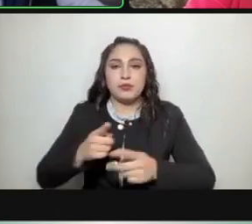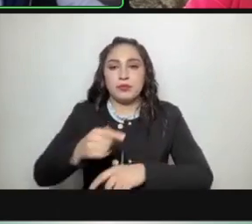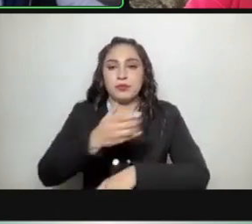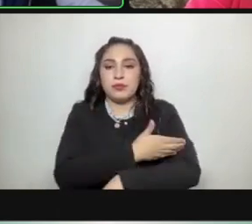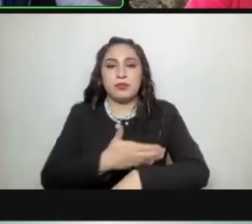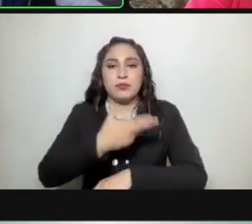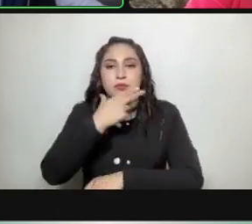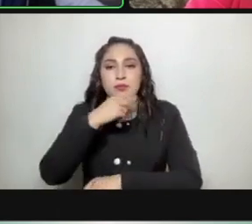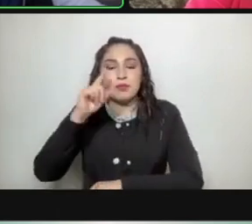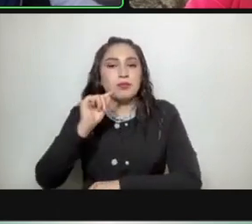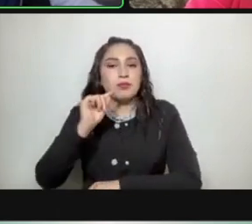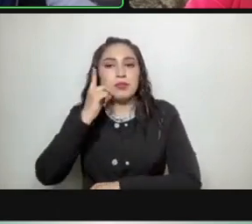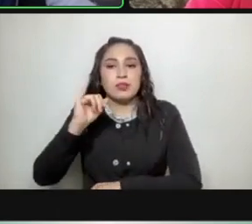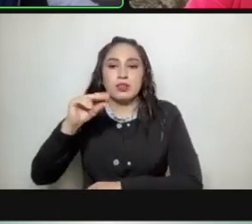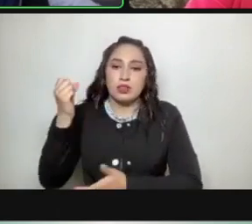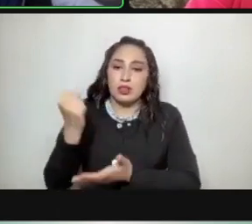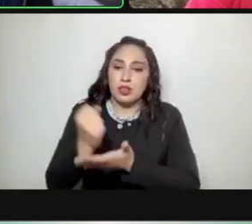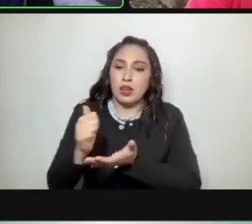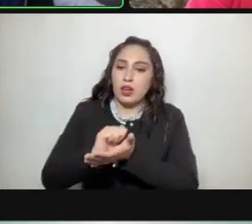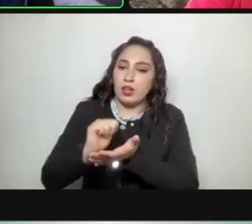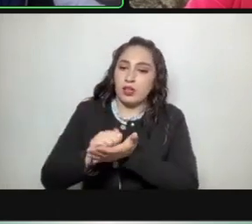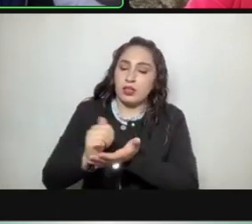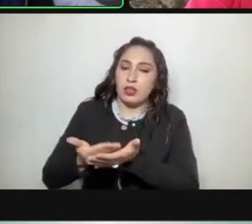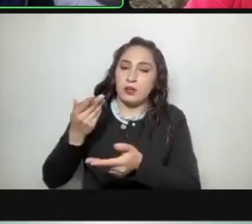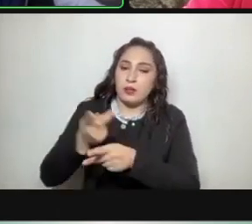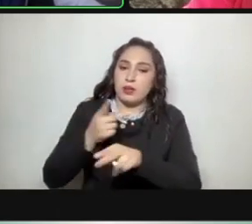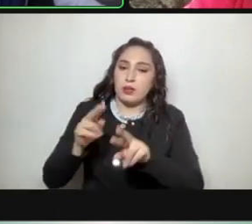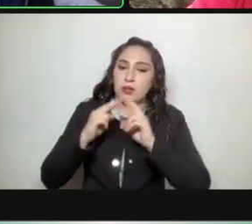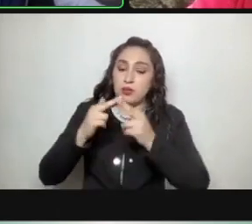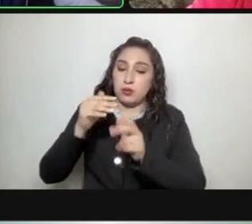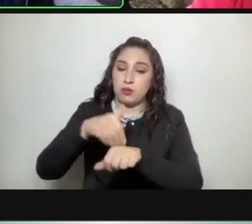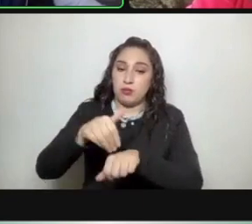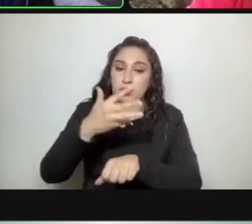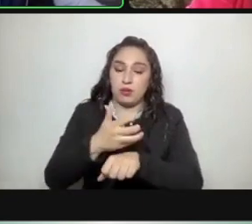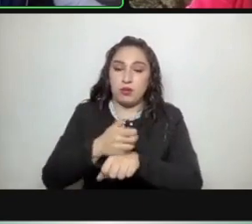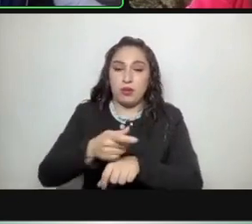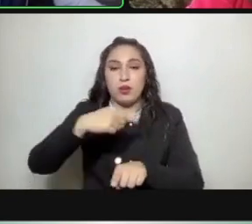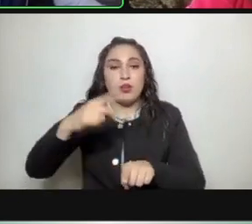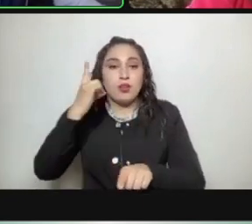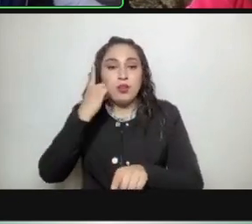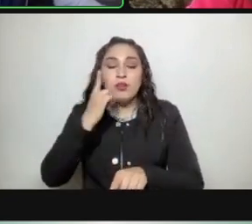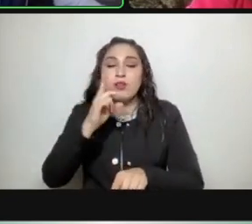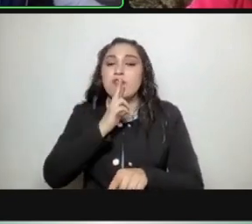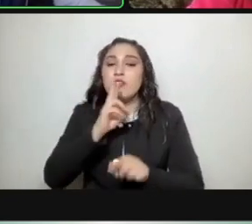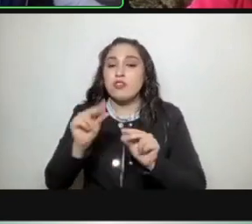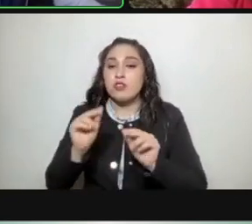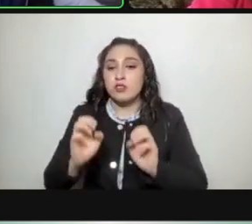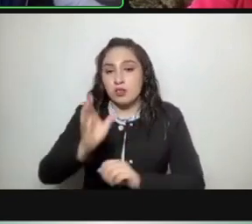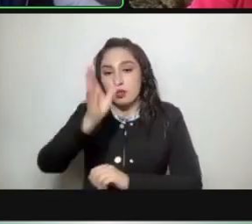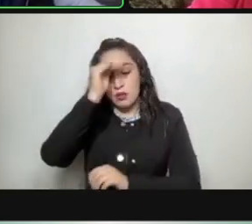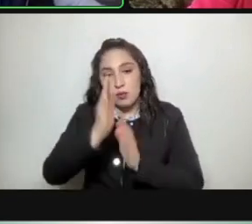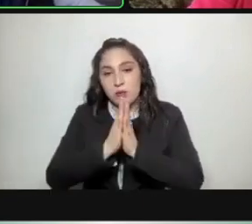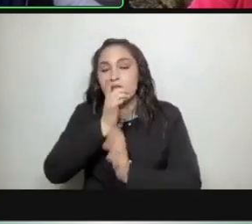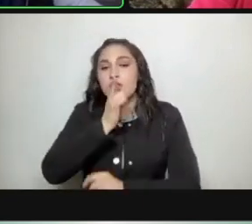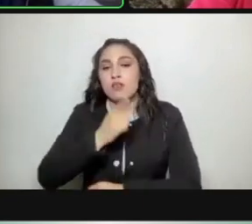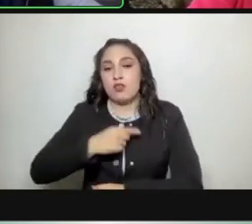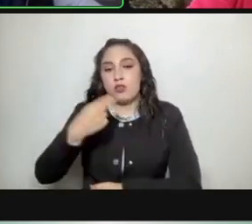de la quinta sesión ordinaria de esta comisión. ¿Alguna diputada o diputado está en contra de la aprobación del acta de la sesión anterior?